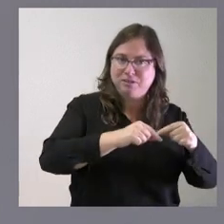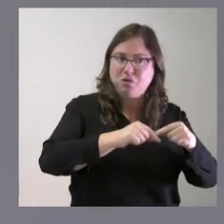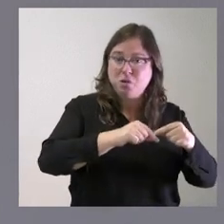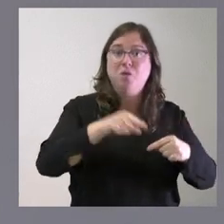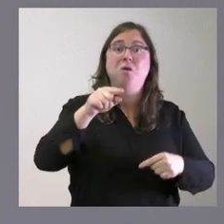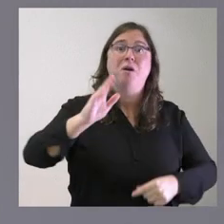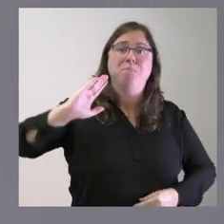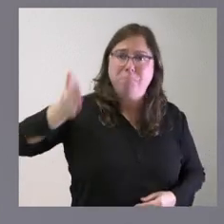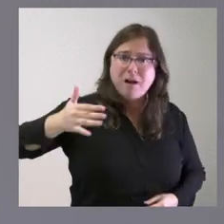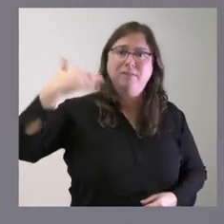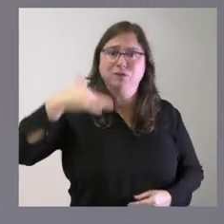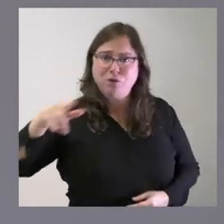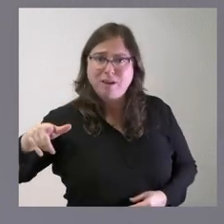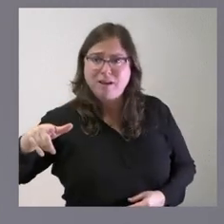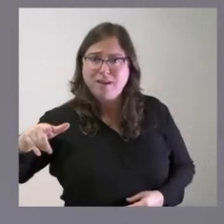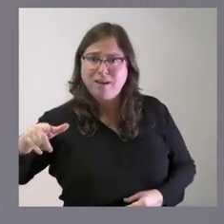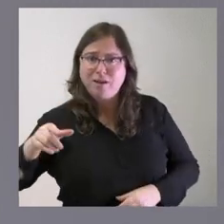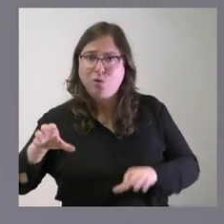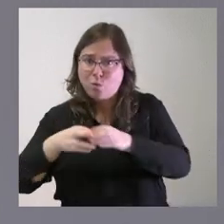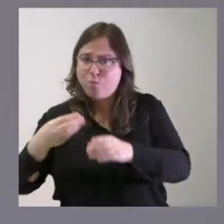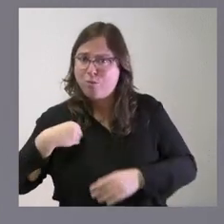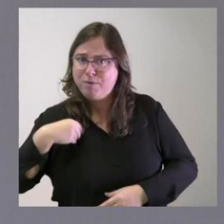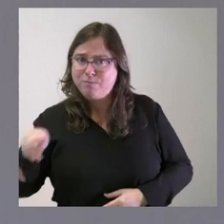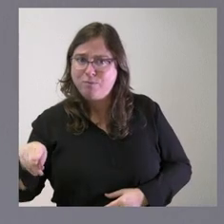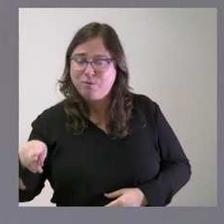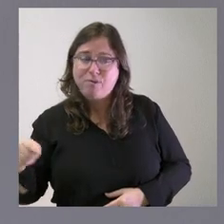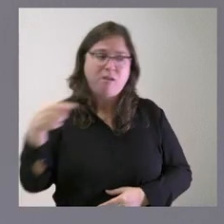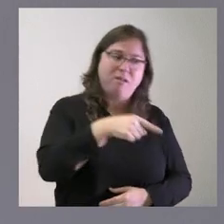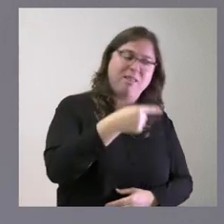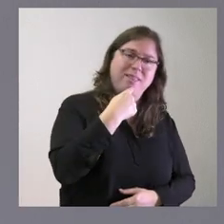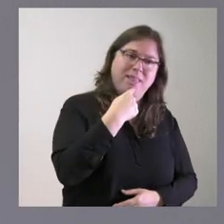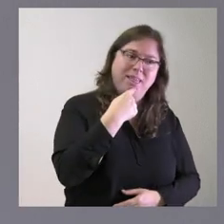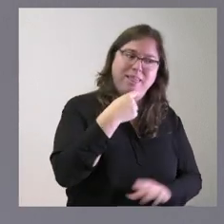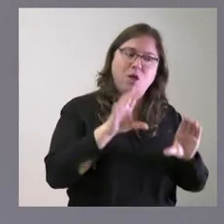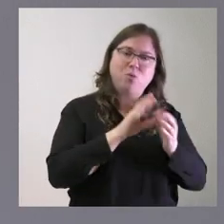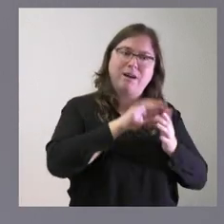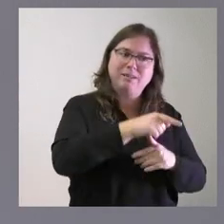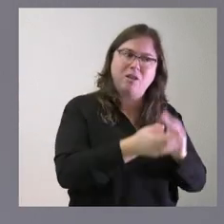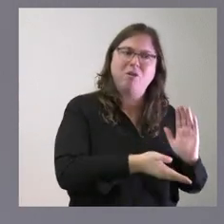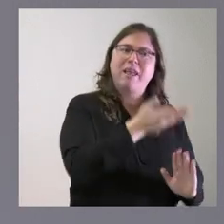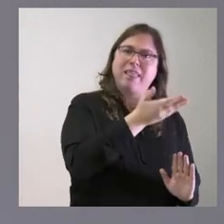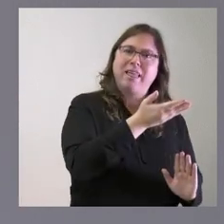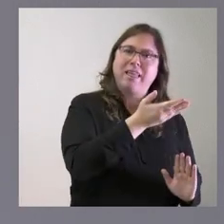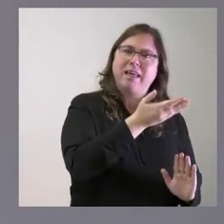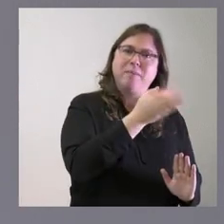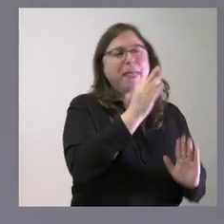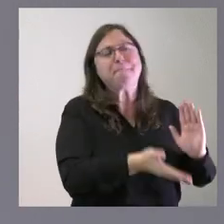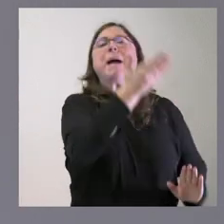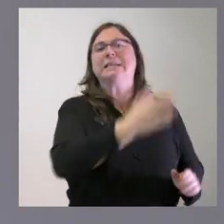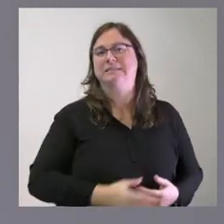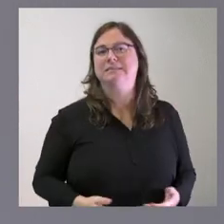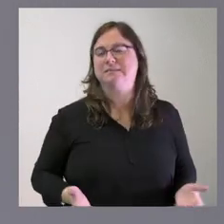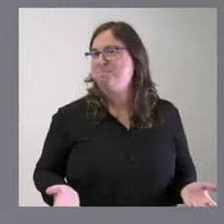y sus inversiones se reducen lo que hace es decir que las inversiones de la Junta de Castilla en Soria crecen pero que tenían que crecer más